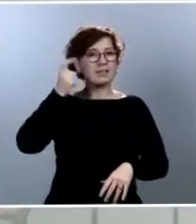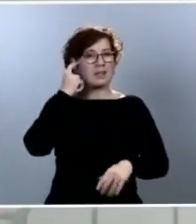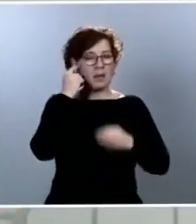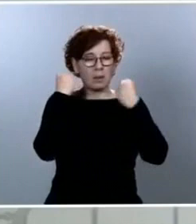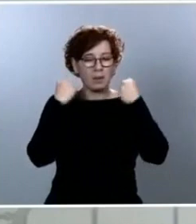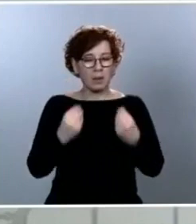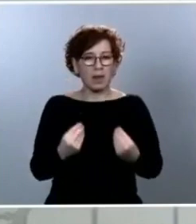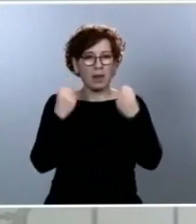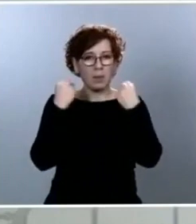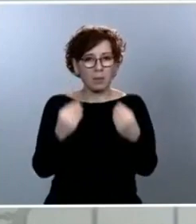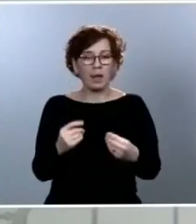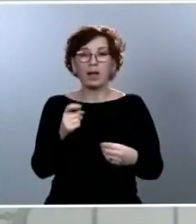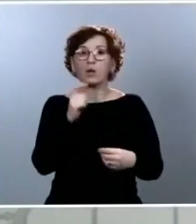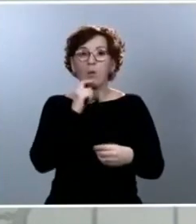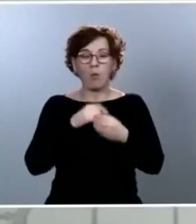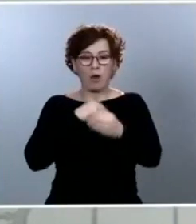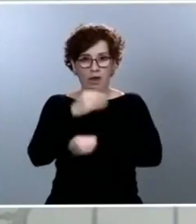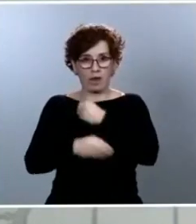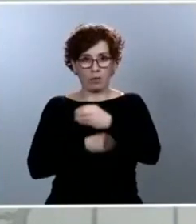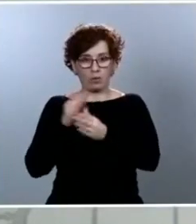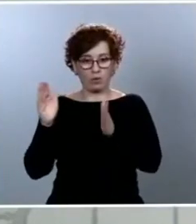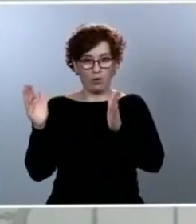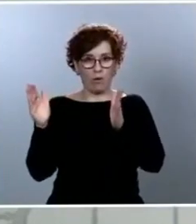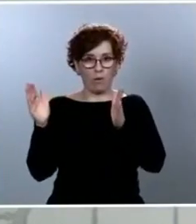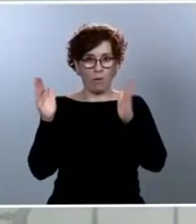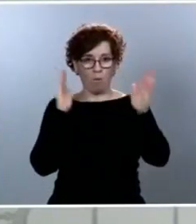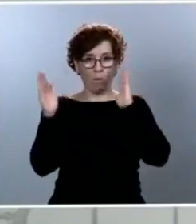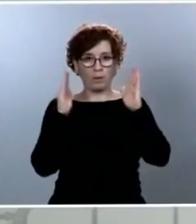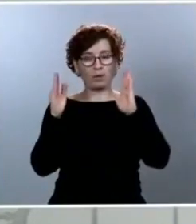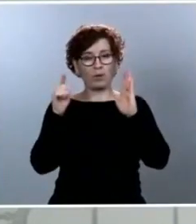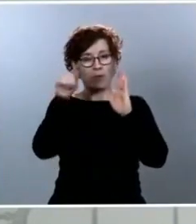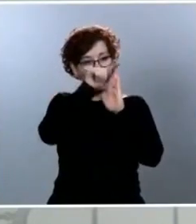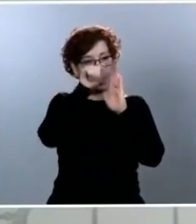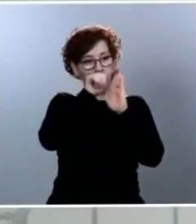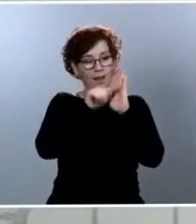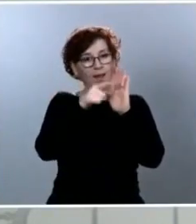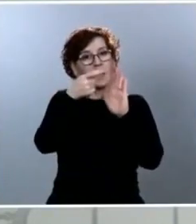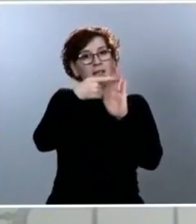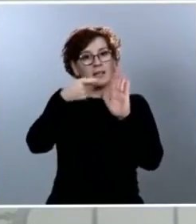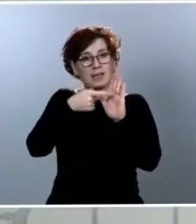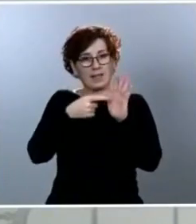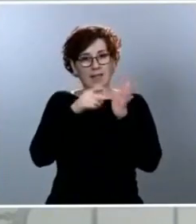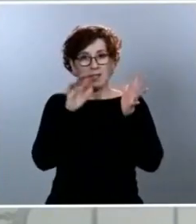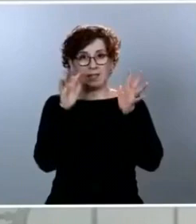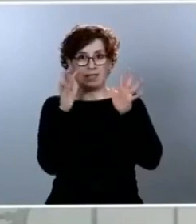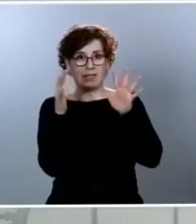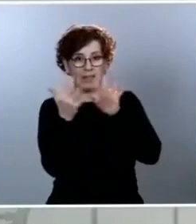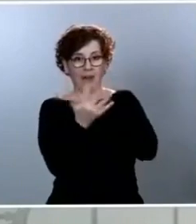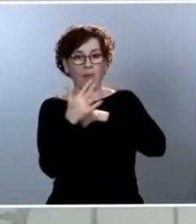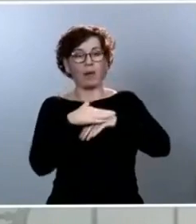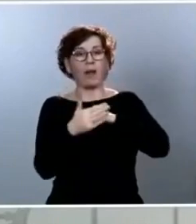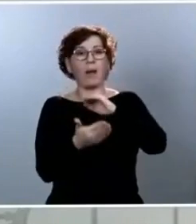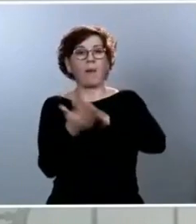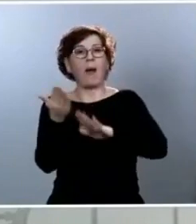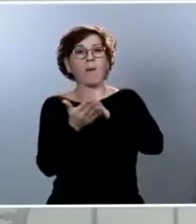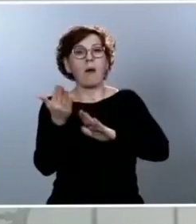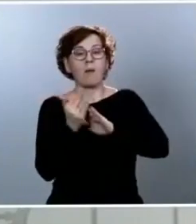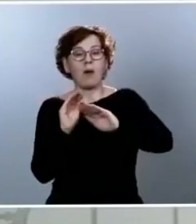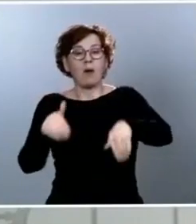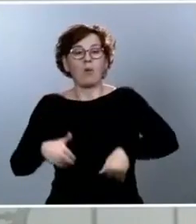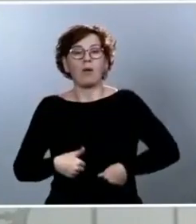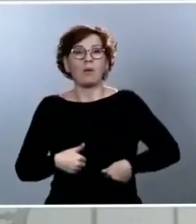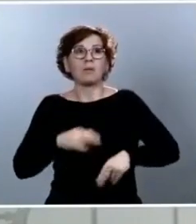cómo asumimos en nuestra propia cotidianidad esa nueva realidad, esa nueva normalidad a la que